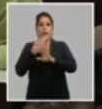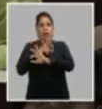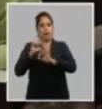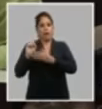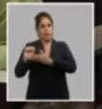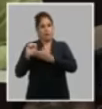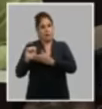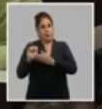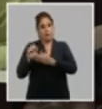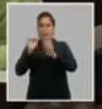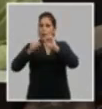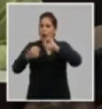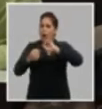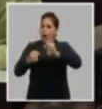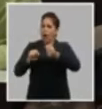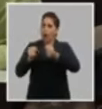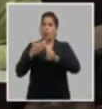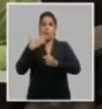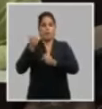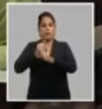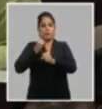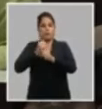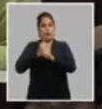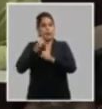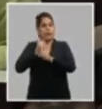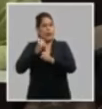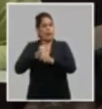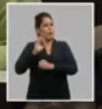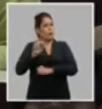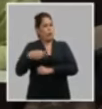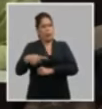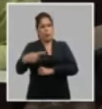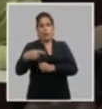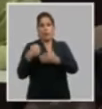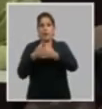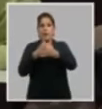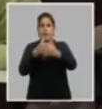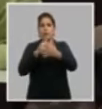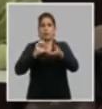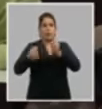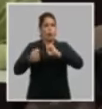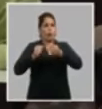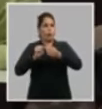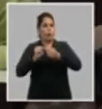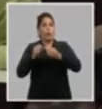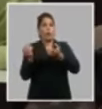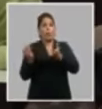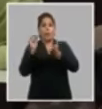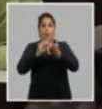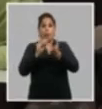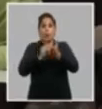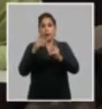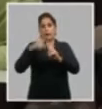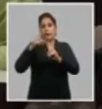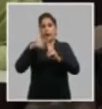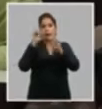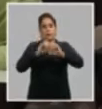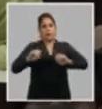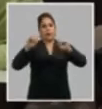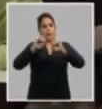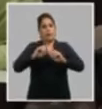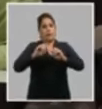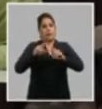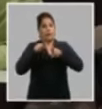calidad de los servicios el ahorro la eficiencia trabajando en el impulso control a la implementación de la tarea de